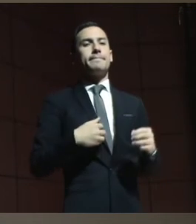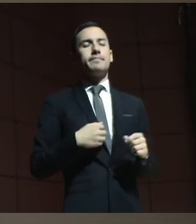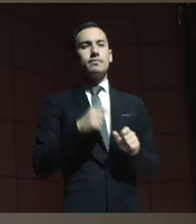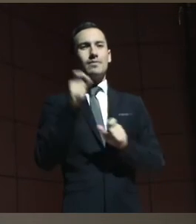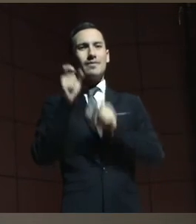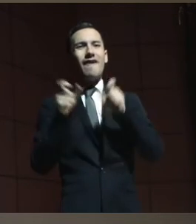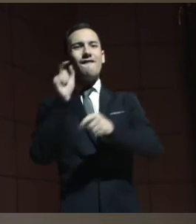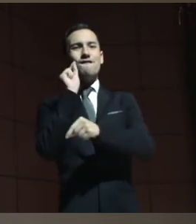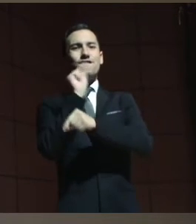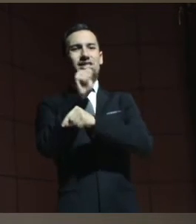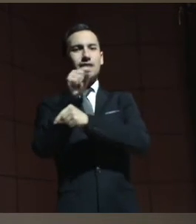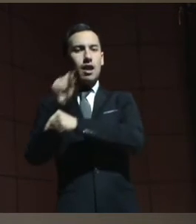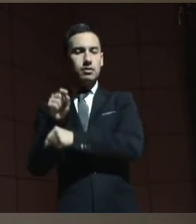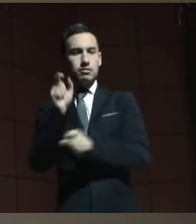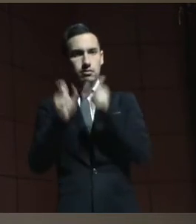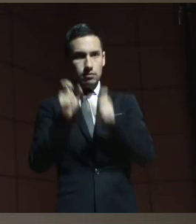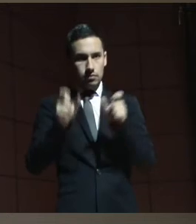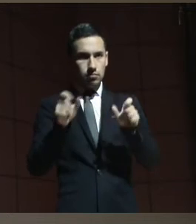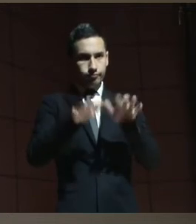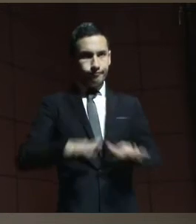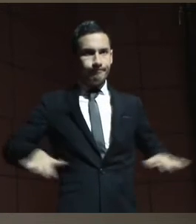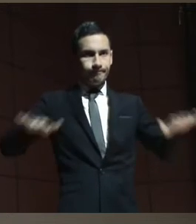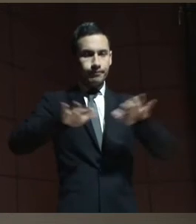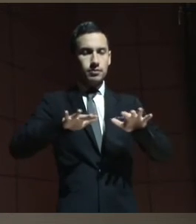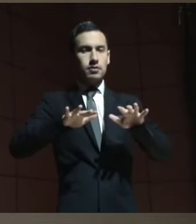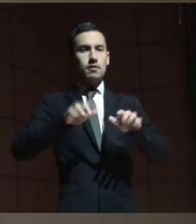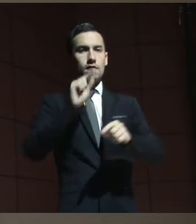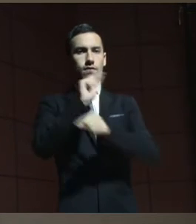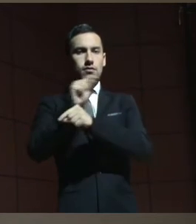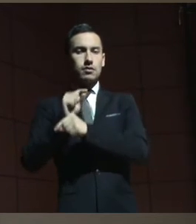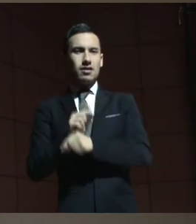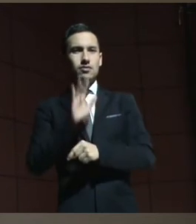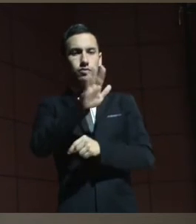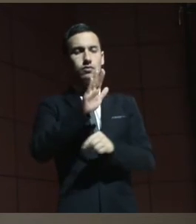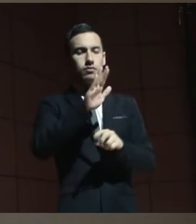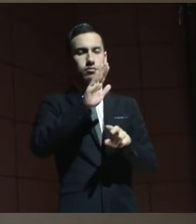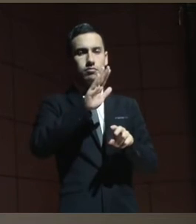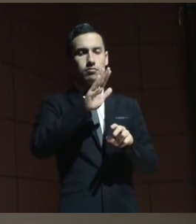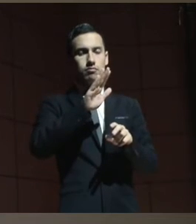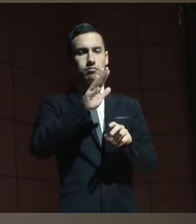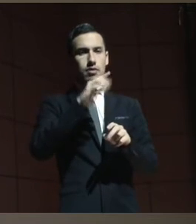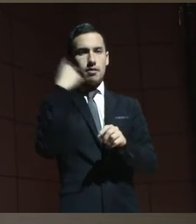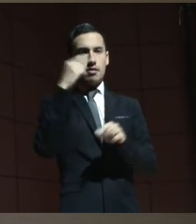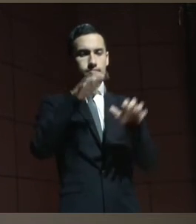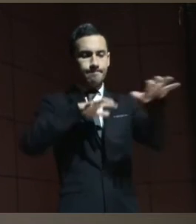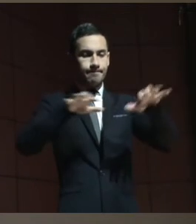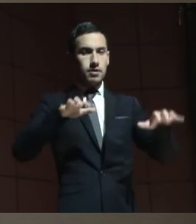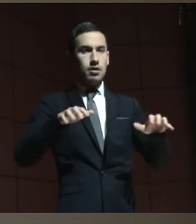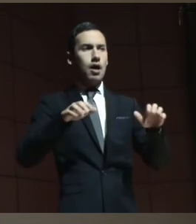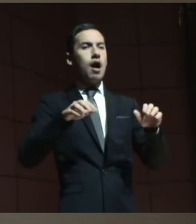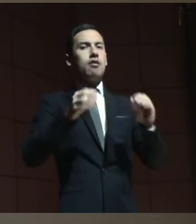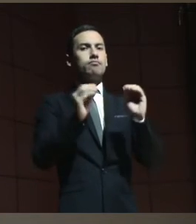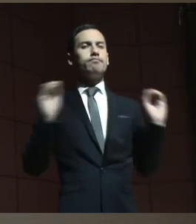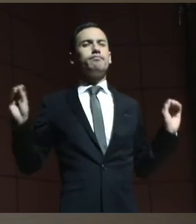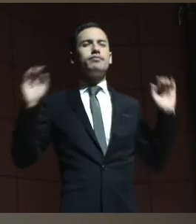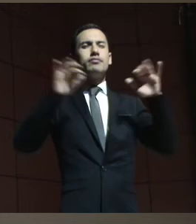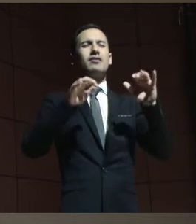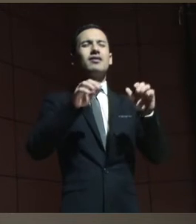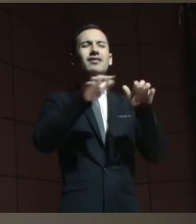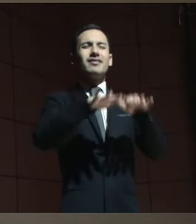fiscales, fiscales verdaderos del orden de la normalidad, concurrieron a un